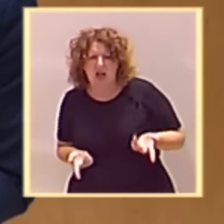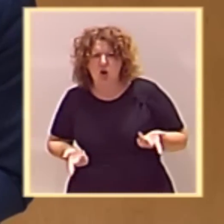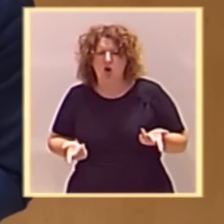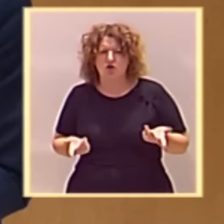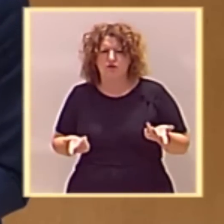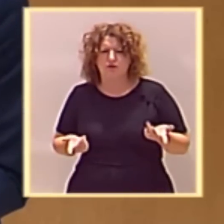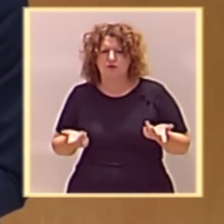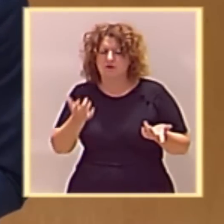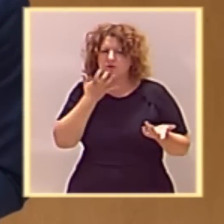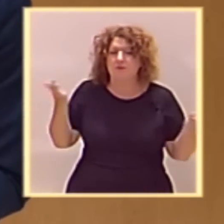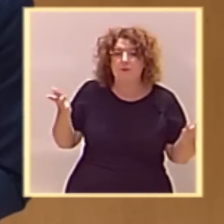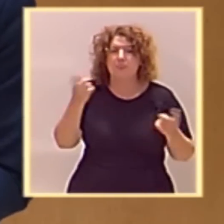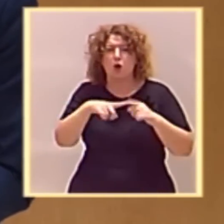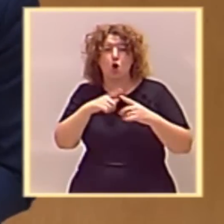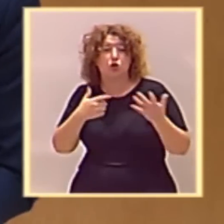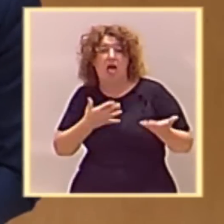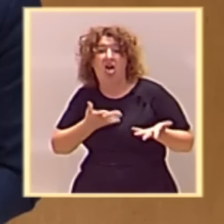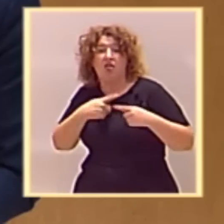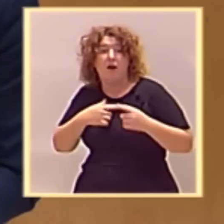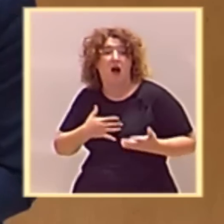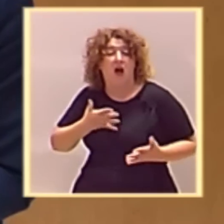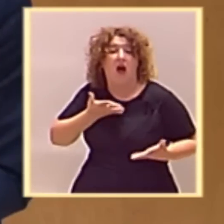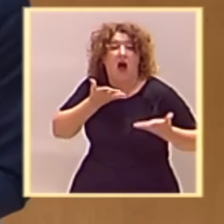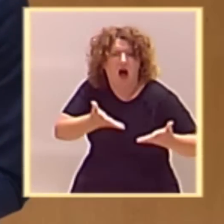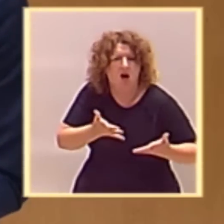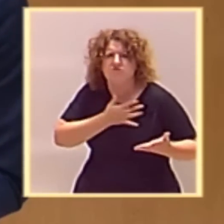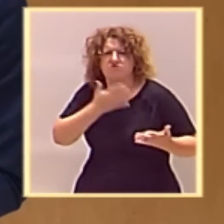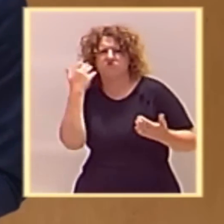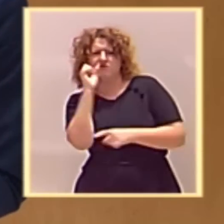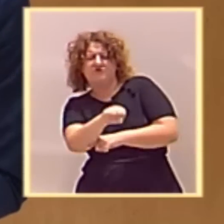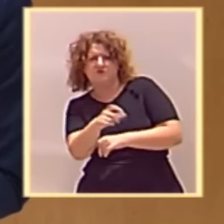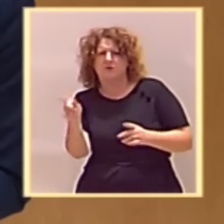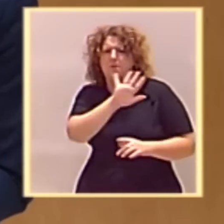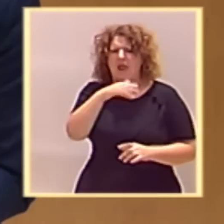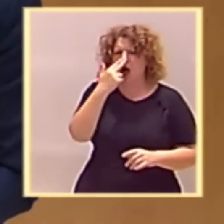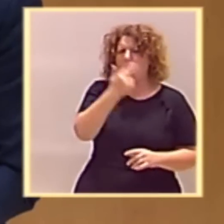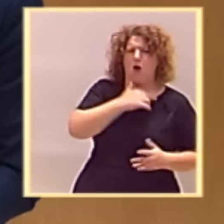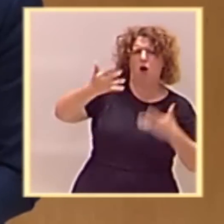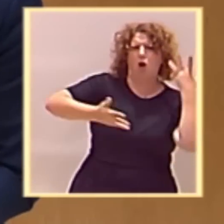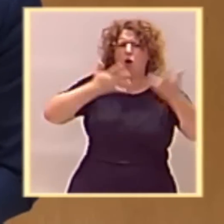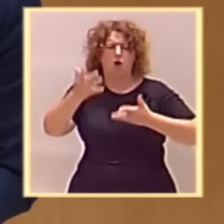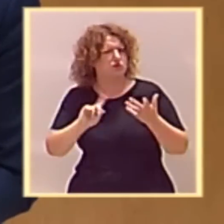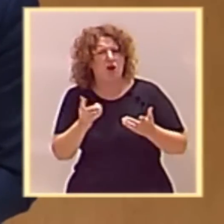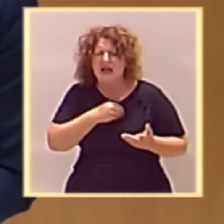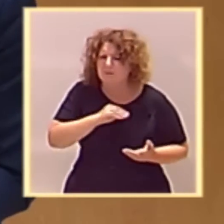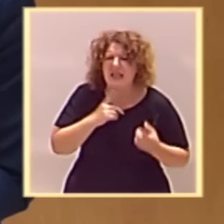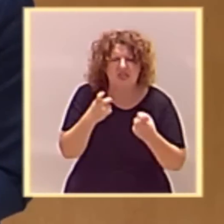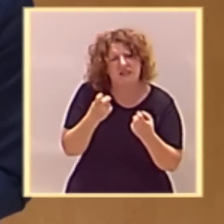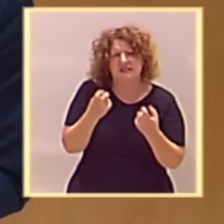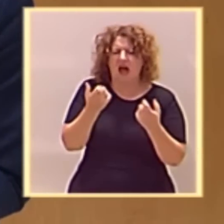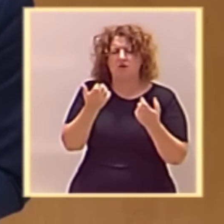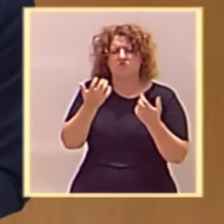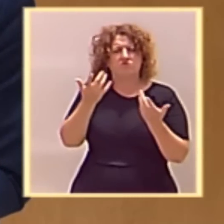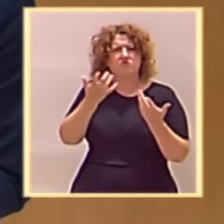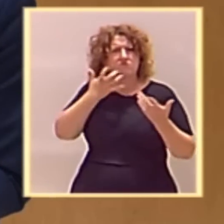Responde a cada mano tendida con un guantazo. España no está para juegos ególatras ni egoísmos. El Gobierno ha desprestigiado las